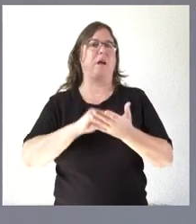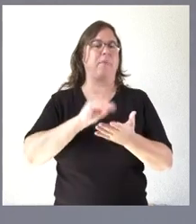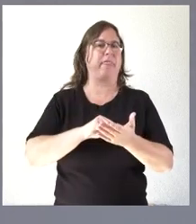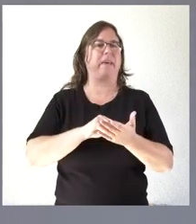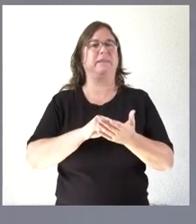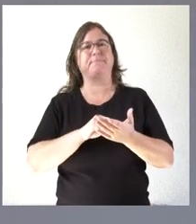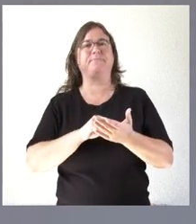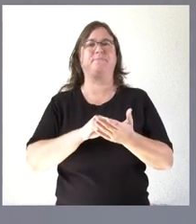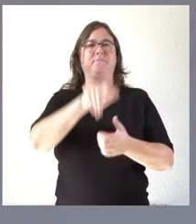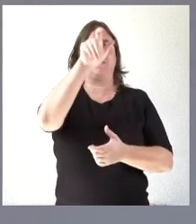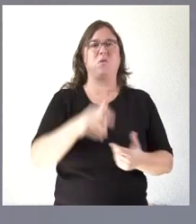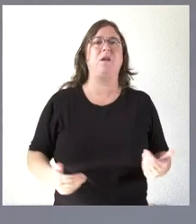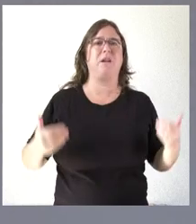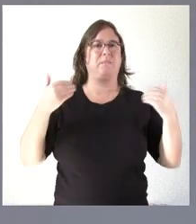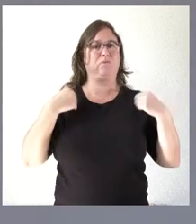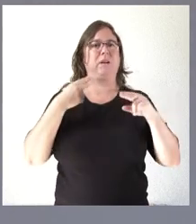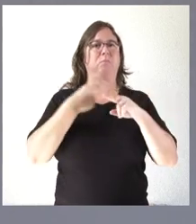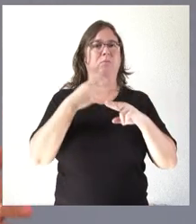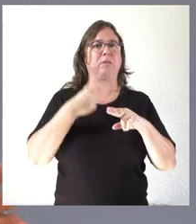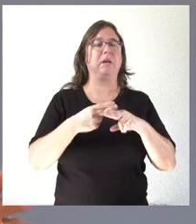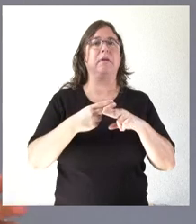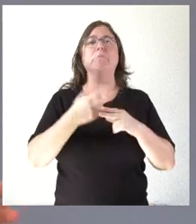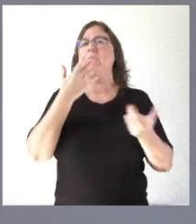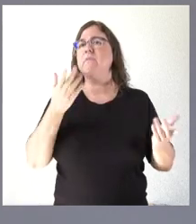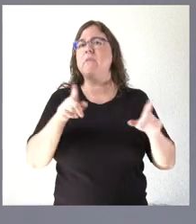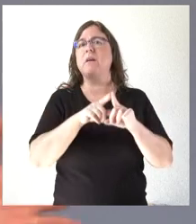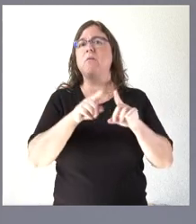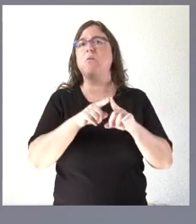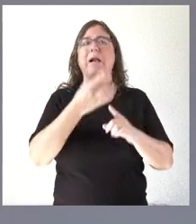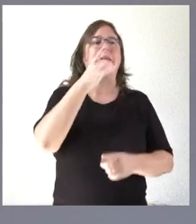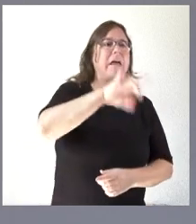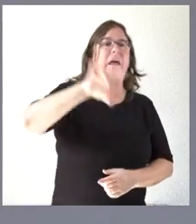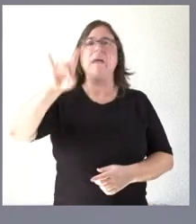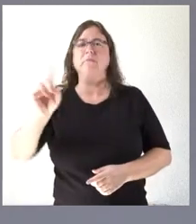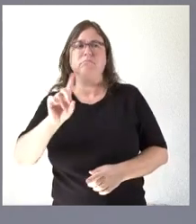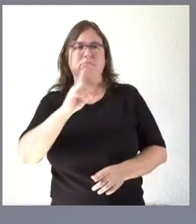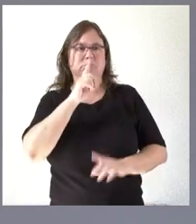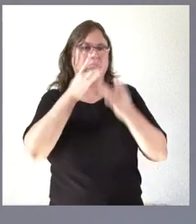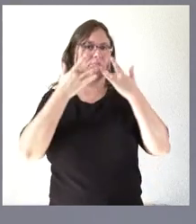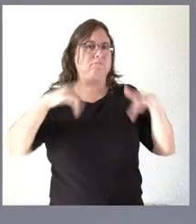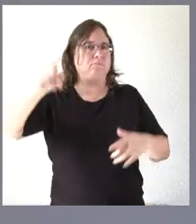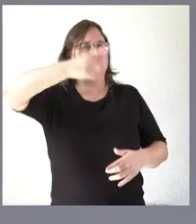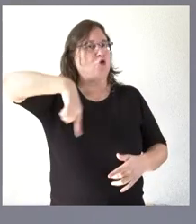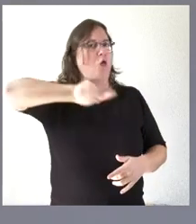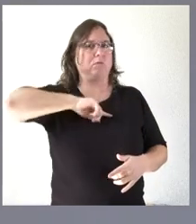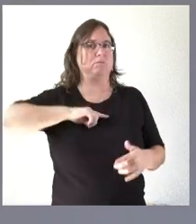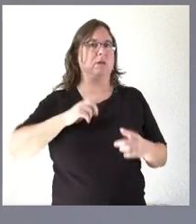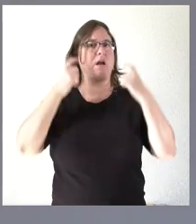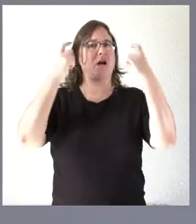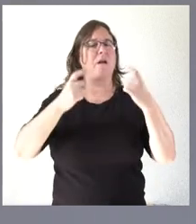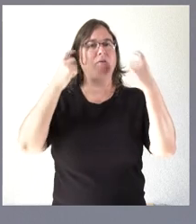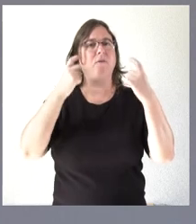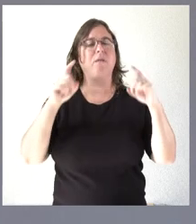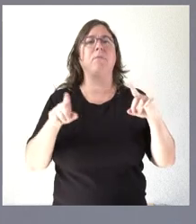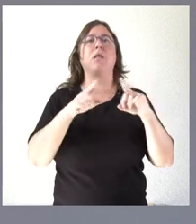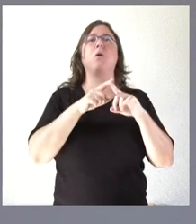los responsables políticos sin entrar tampoco de hablar de uno o de otros partidos yo creo que todos tenemos que hacer ese esfuerzo bien sean